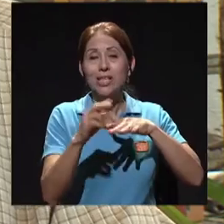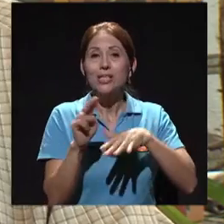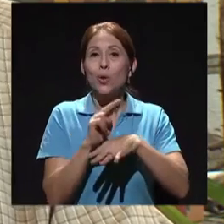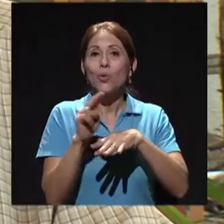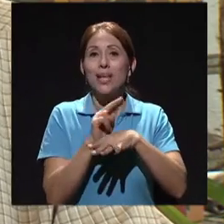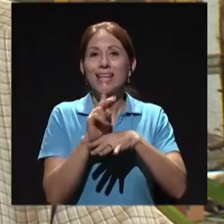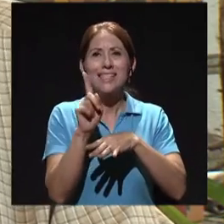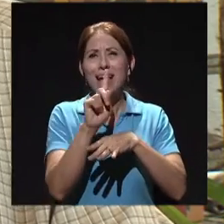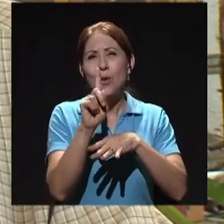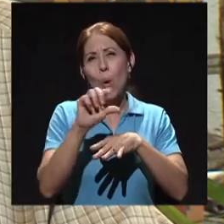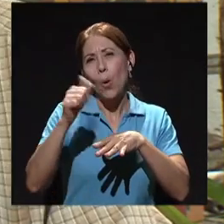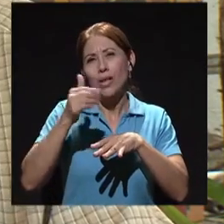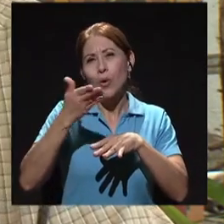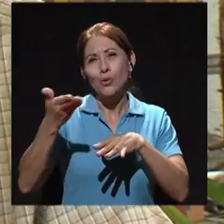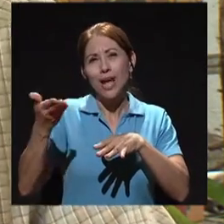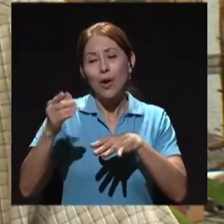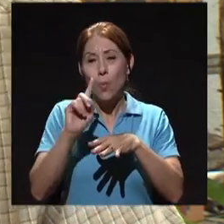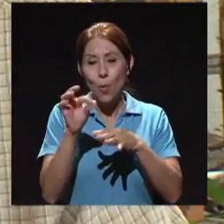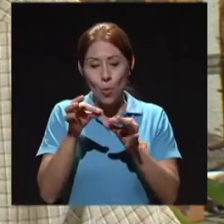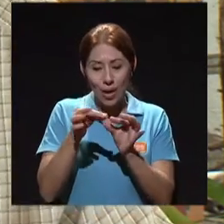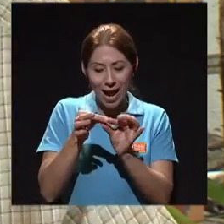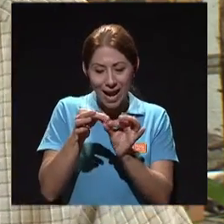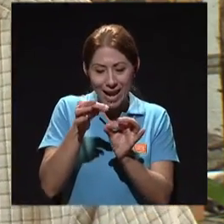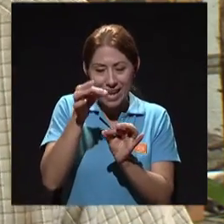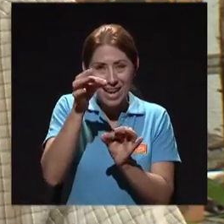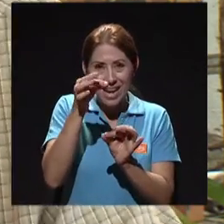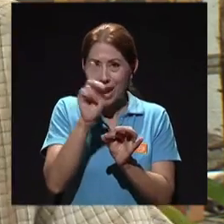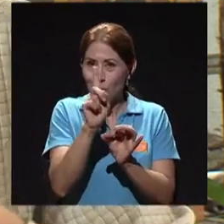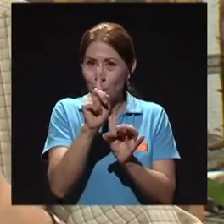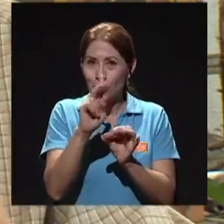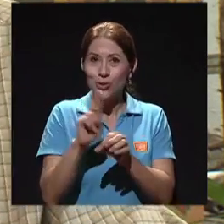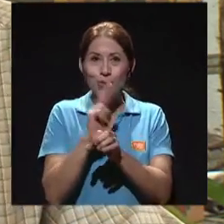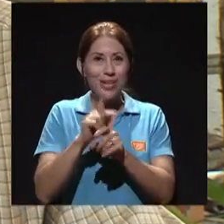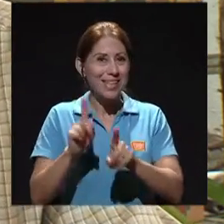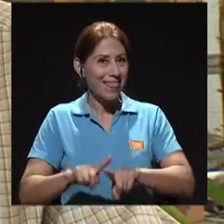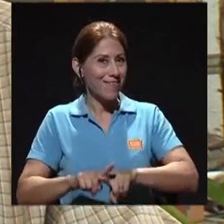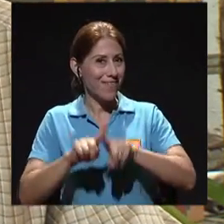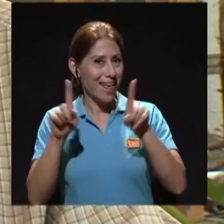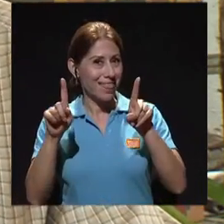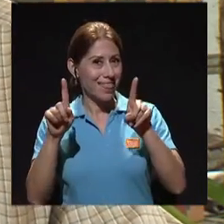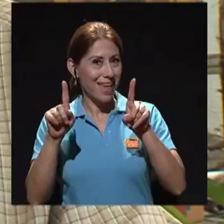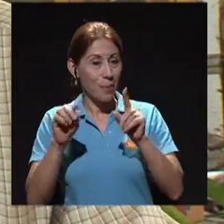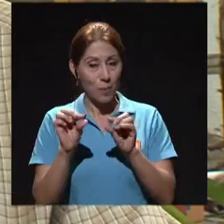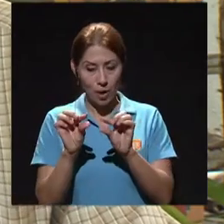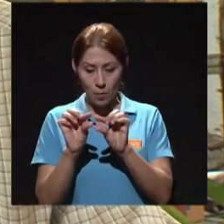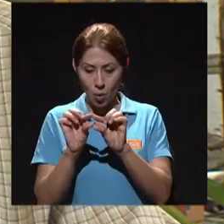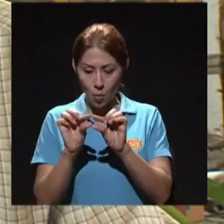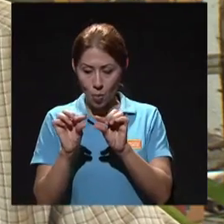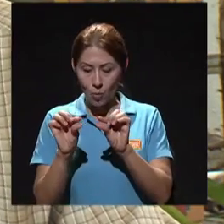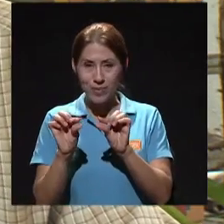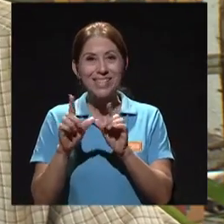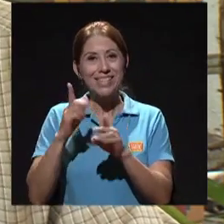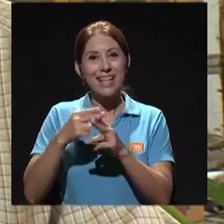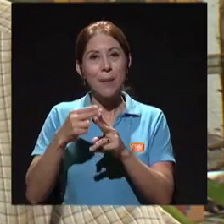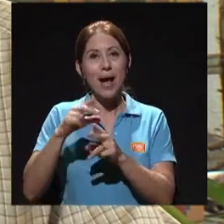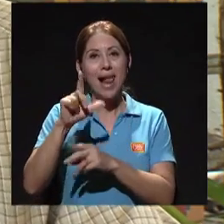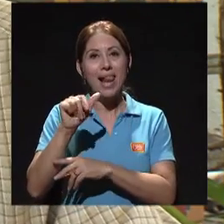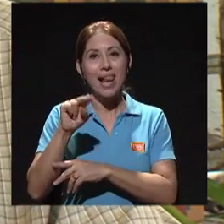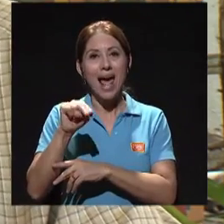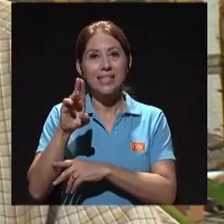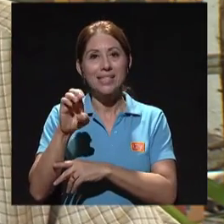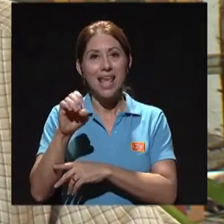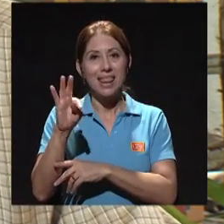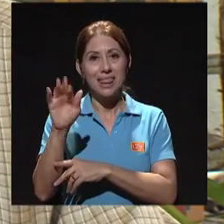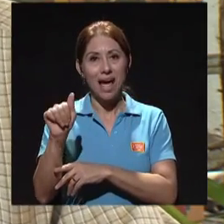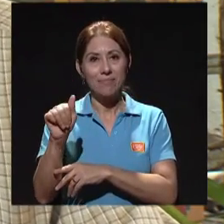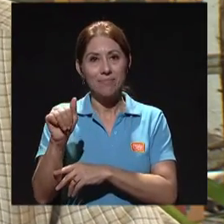como un agente pulsocortante diferente, que se llama una lanceta, entonces uno pincha, digamos, la yema del